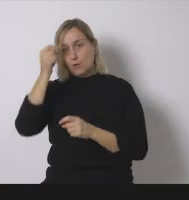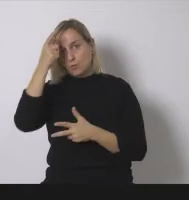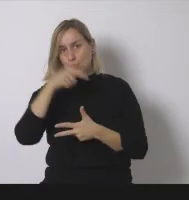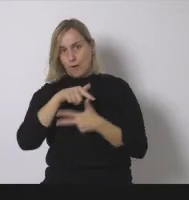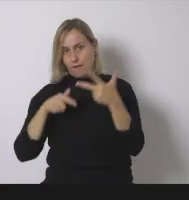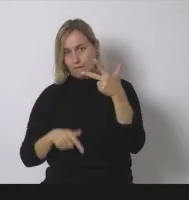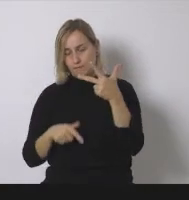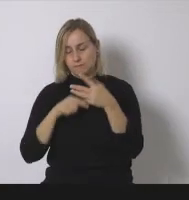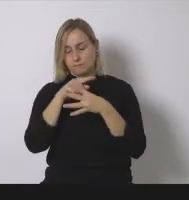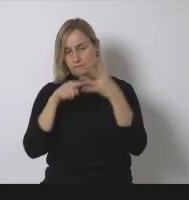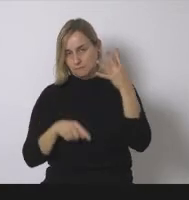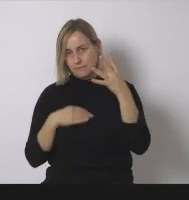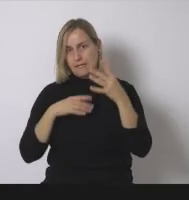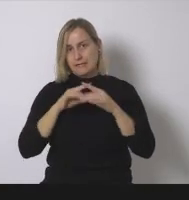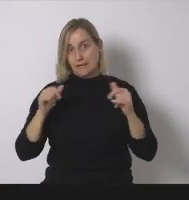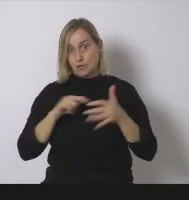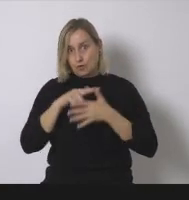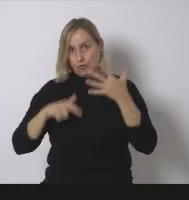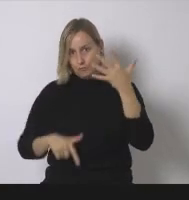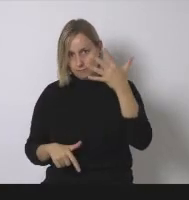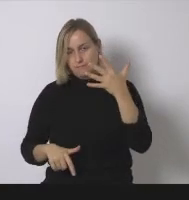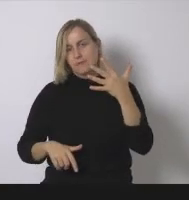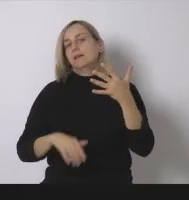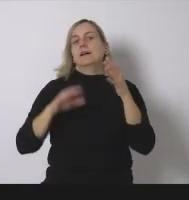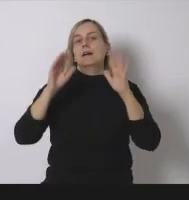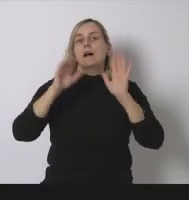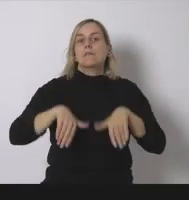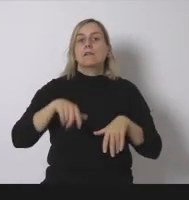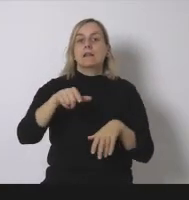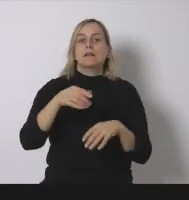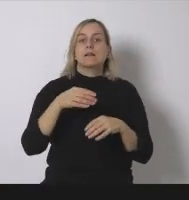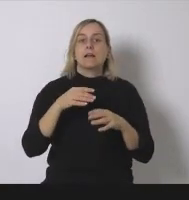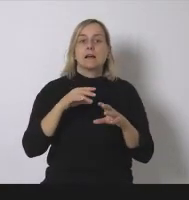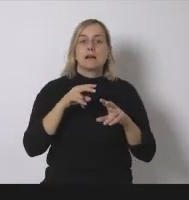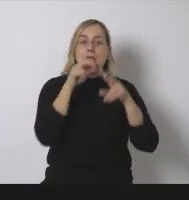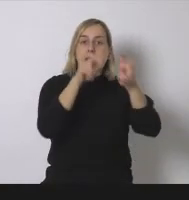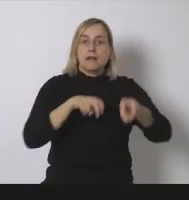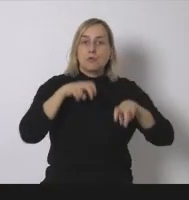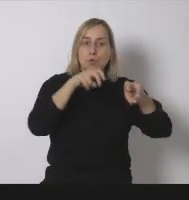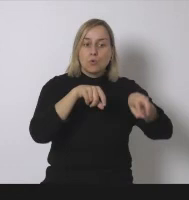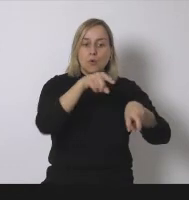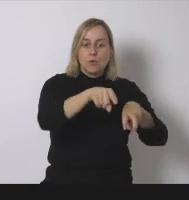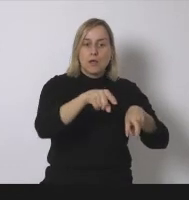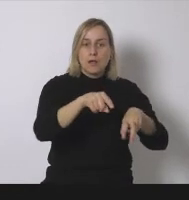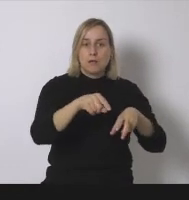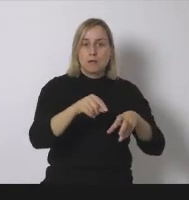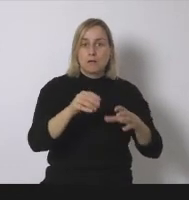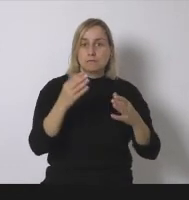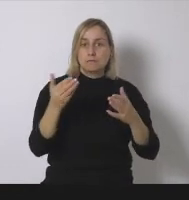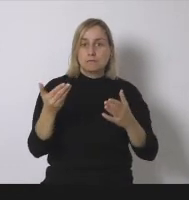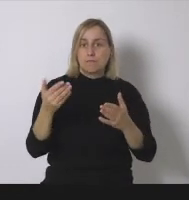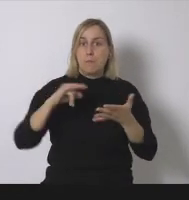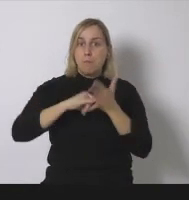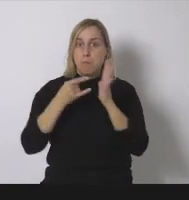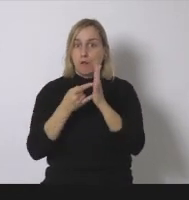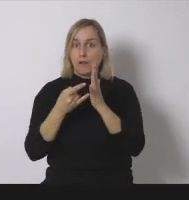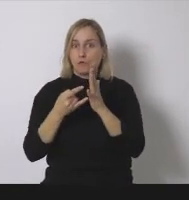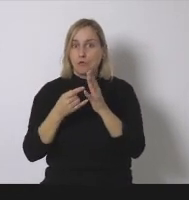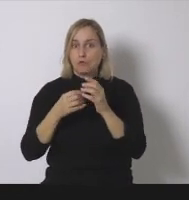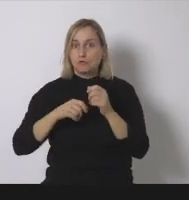es que agricultura ha rechazado muchos proyectos solares en concreto entonces